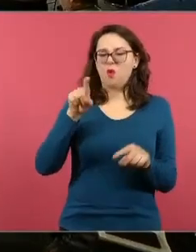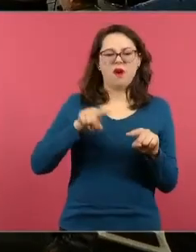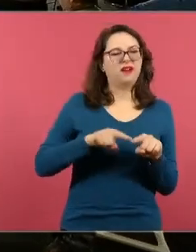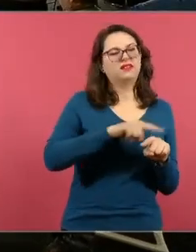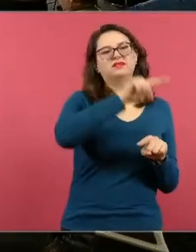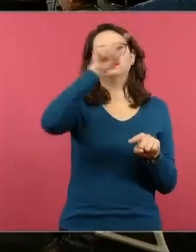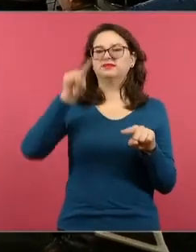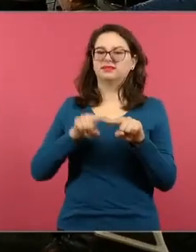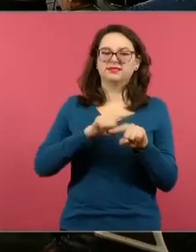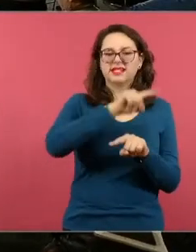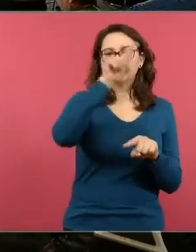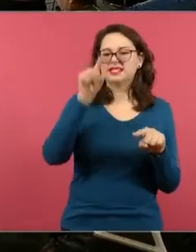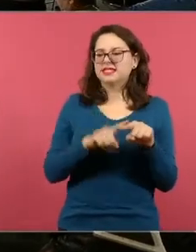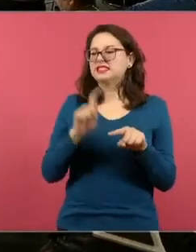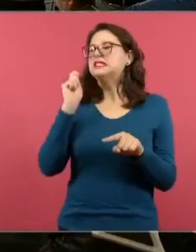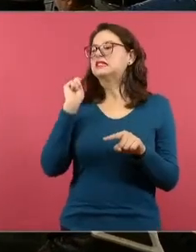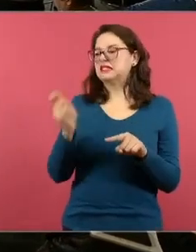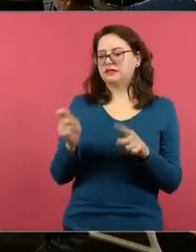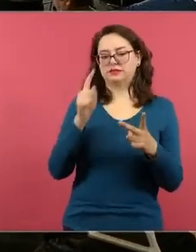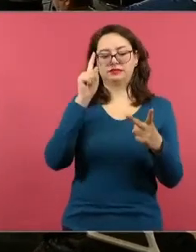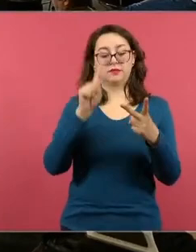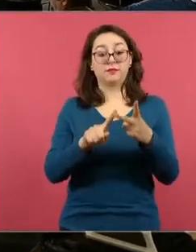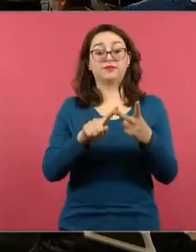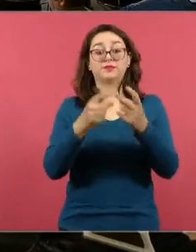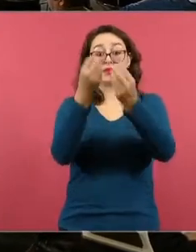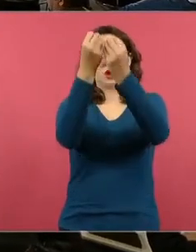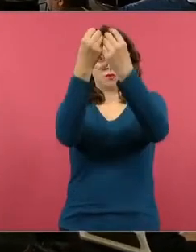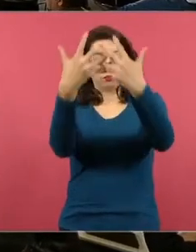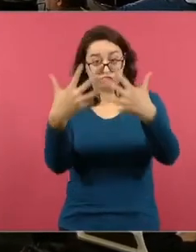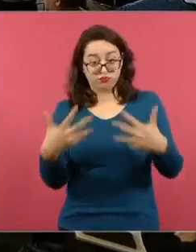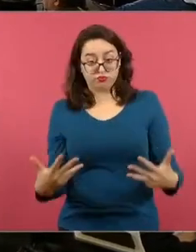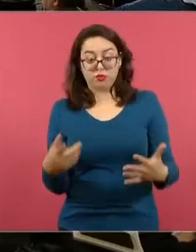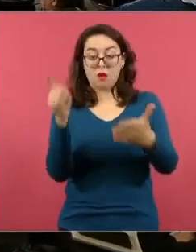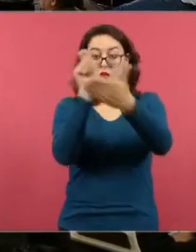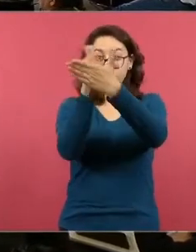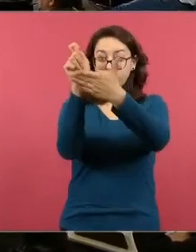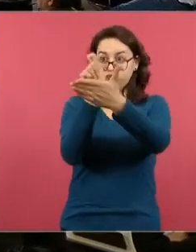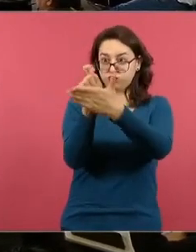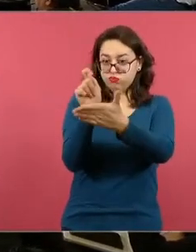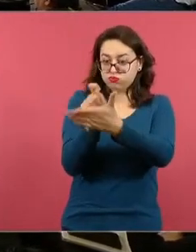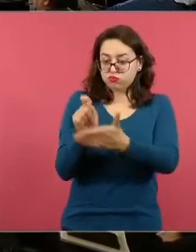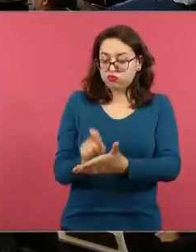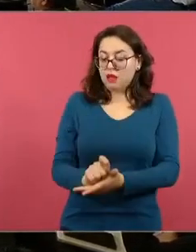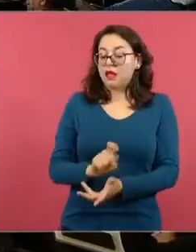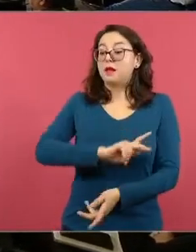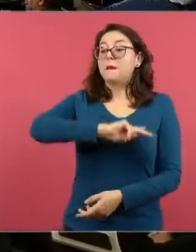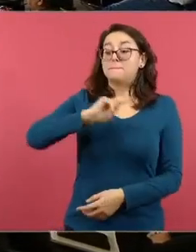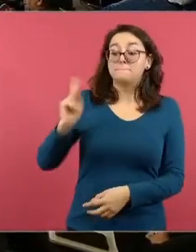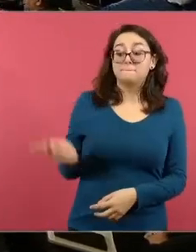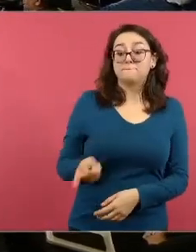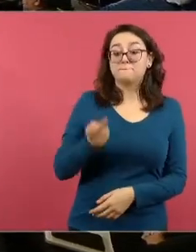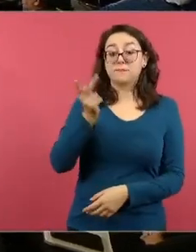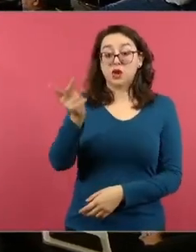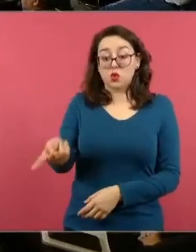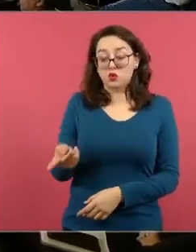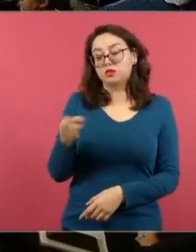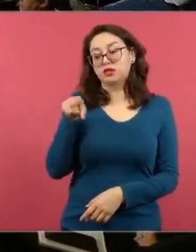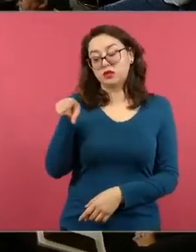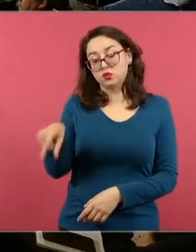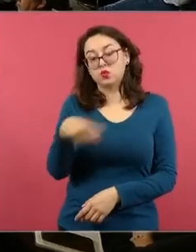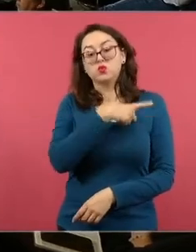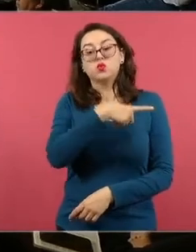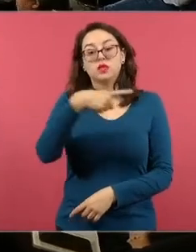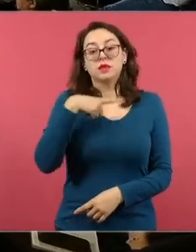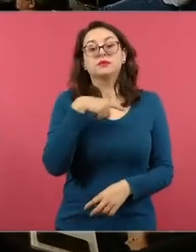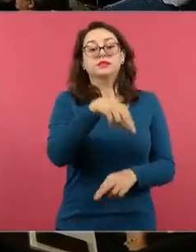un cuadro sinóptico y va a escribir la respuesta que se le haya hecho más significativa